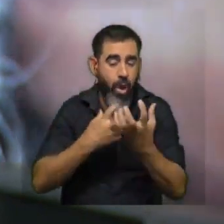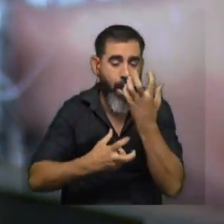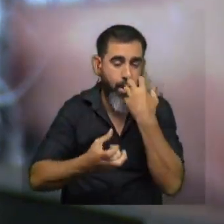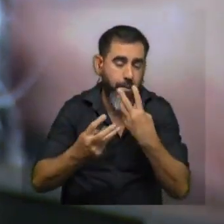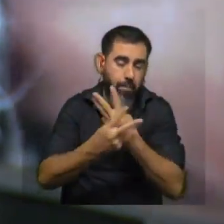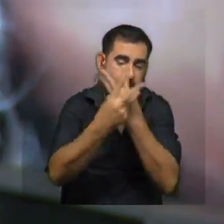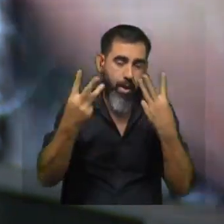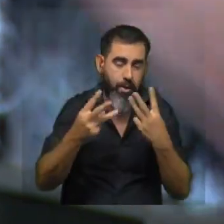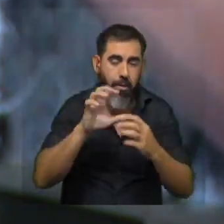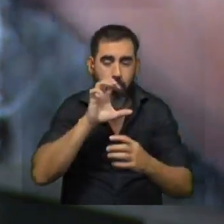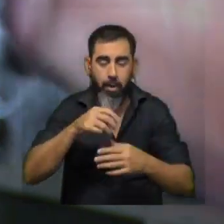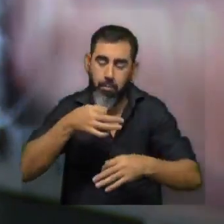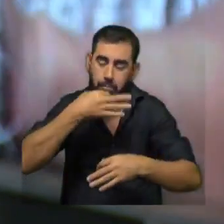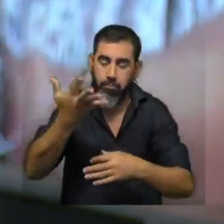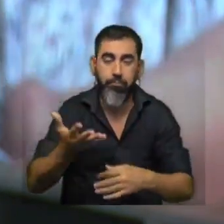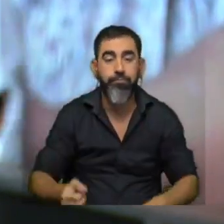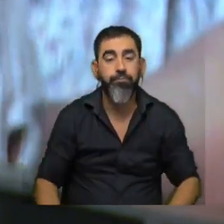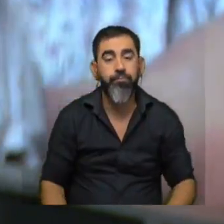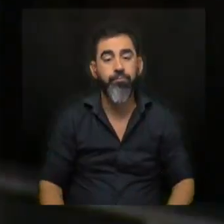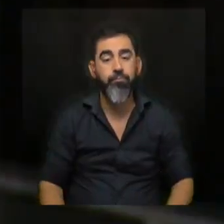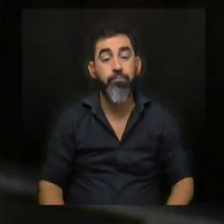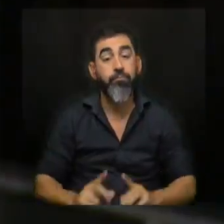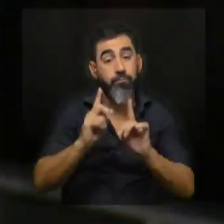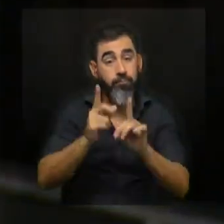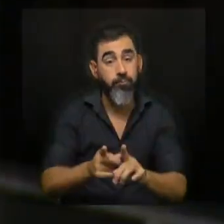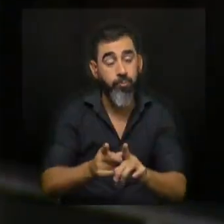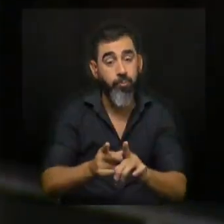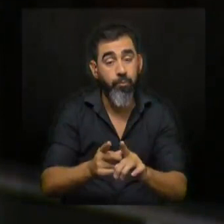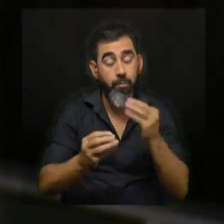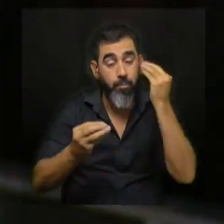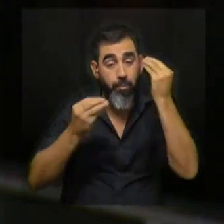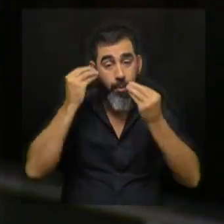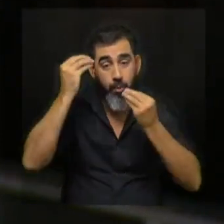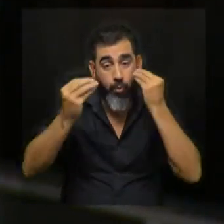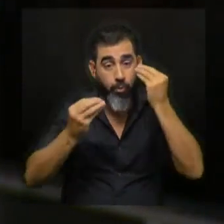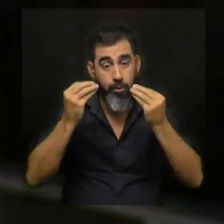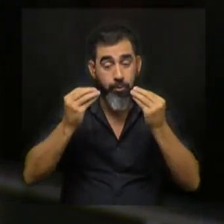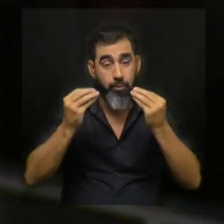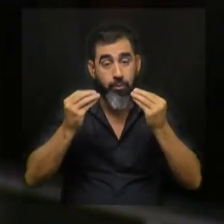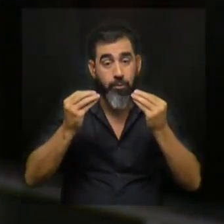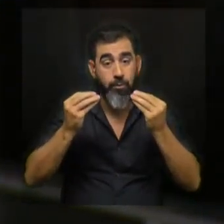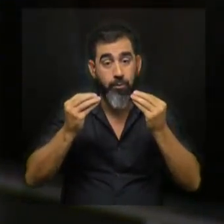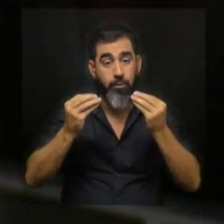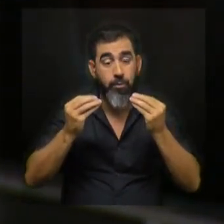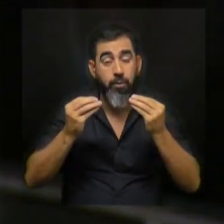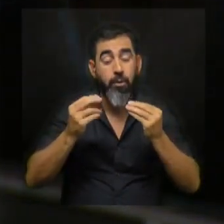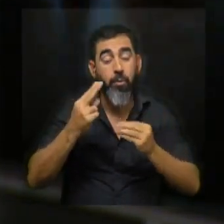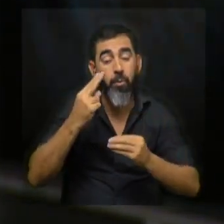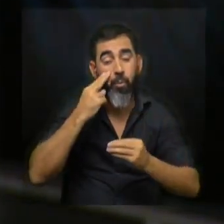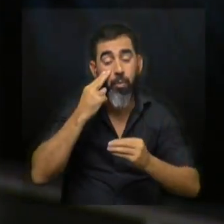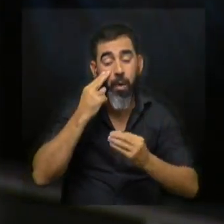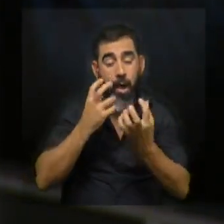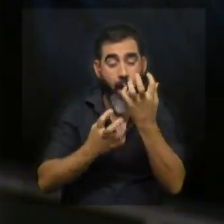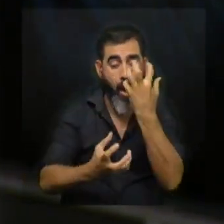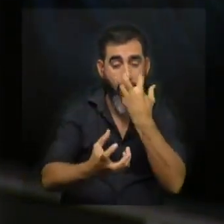generalizo perro, gato también viene una preocupación que tiene que ver con las posibles zoonosis con esta